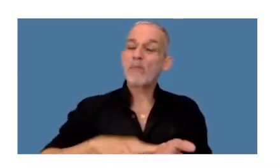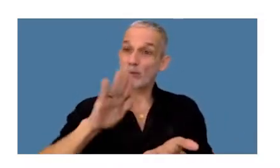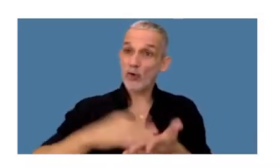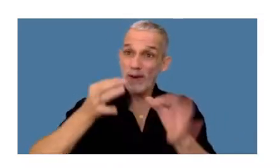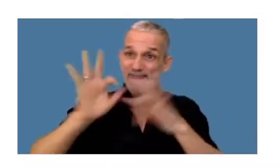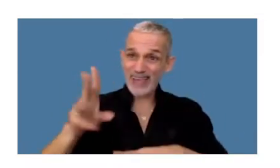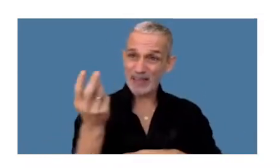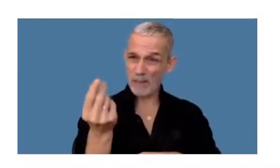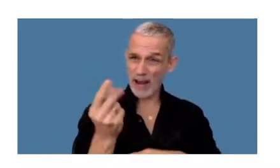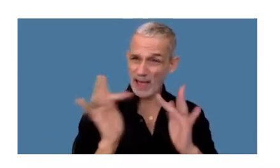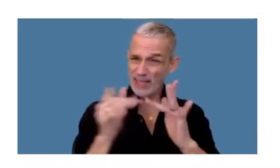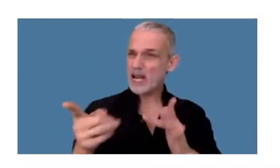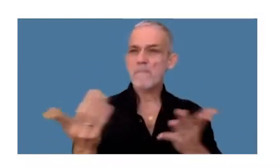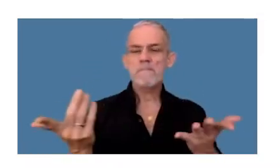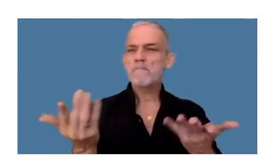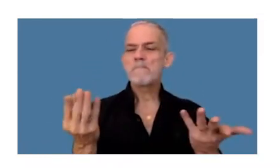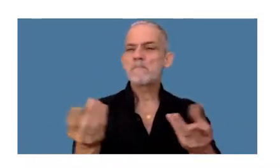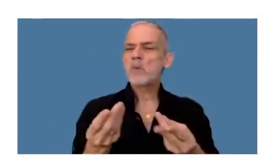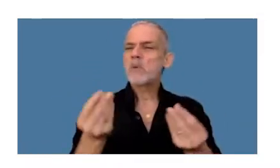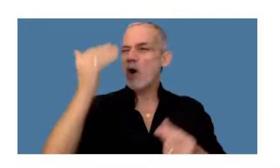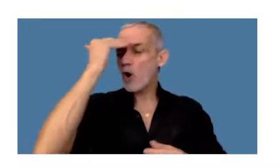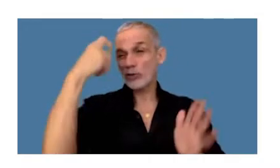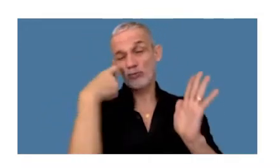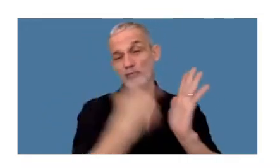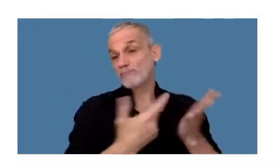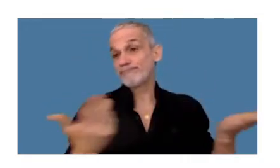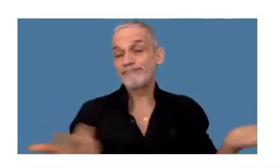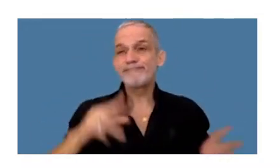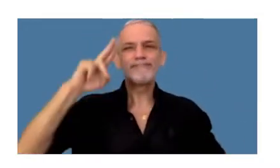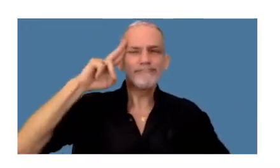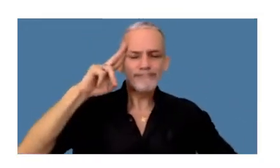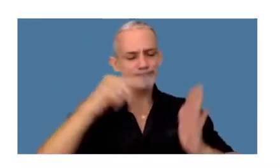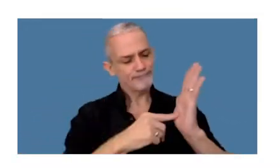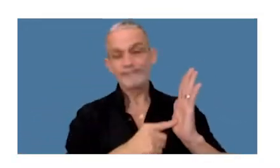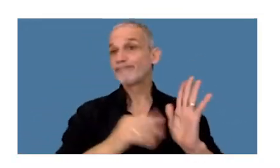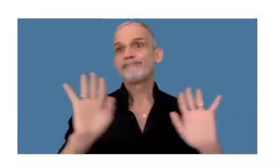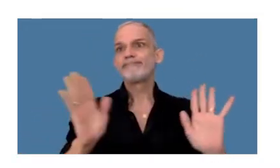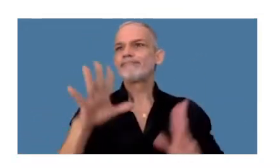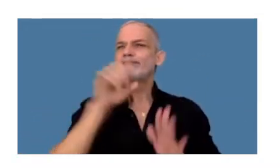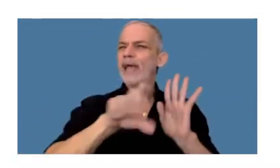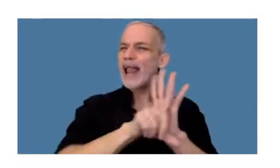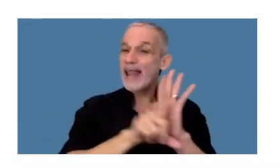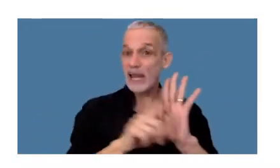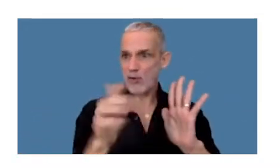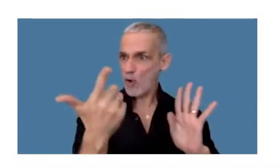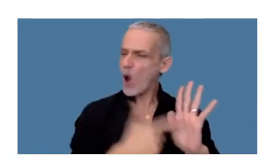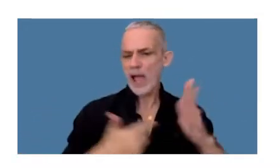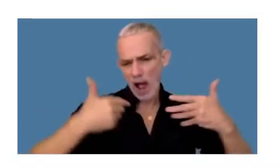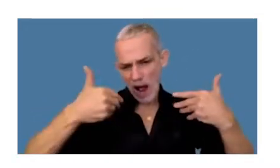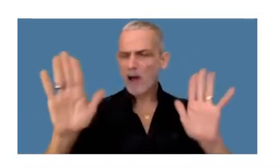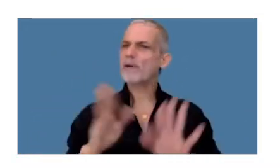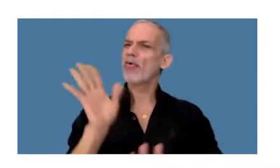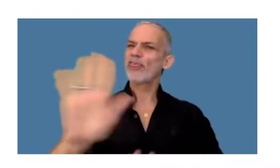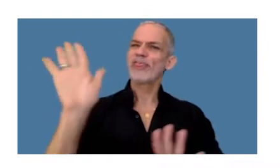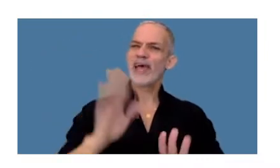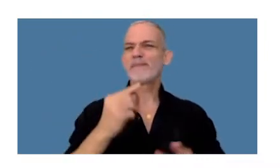venta de estos activos deviene inconstitucional porque no respeta el principio de reserva de ley en lo que es en materia tributaria